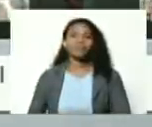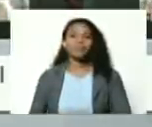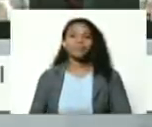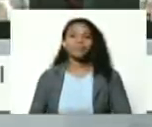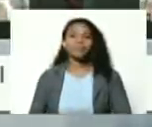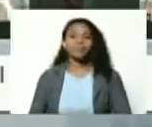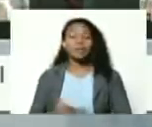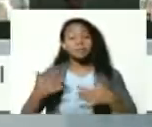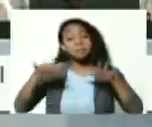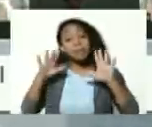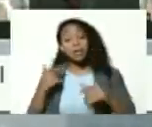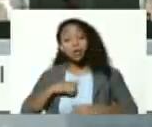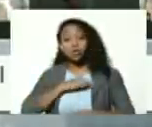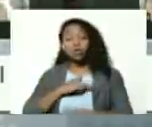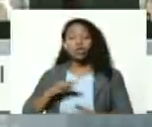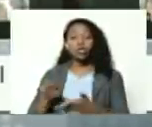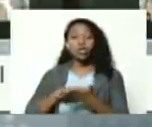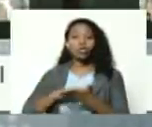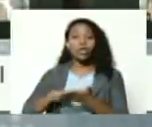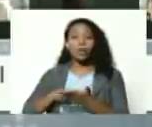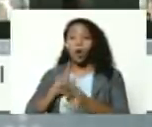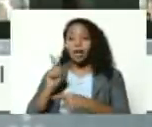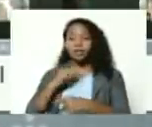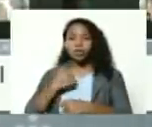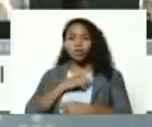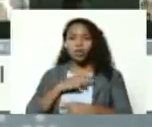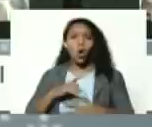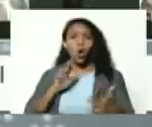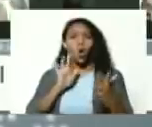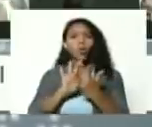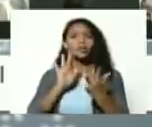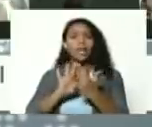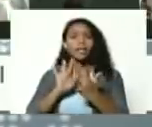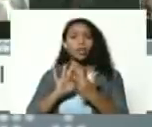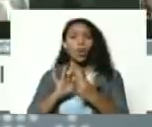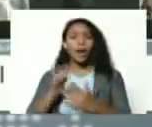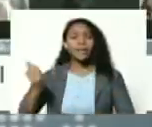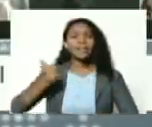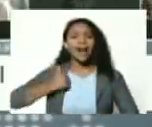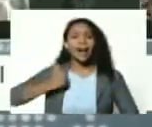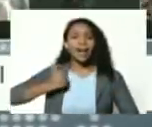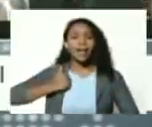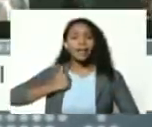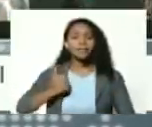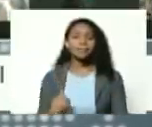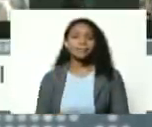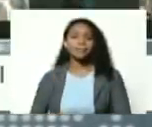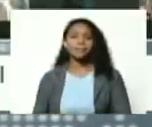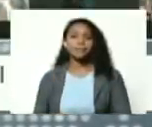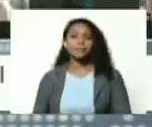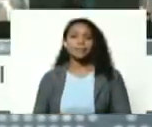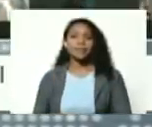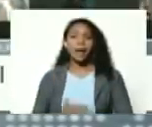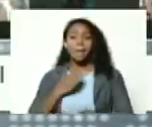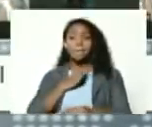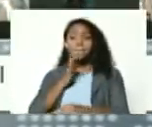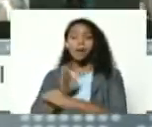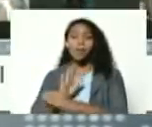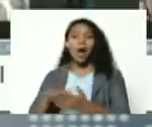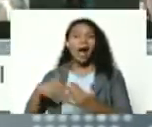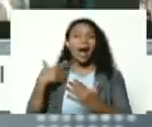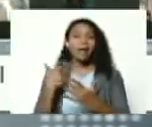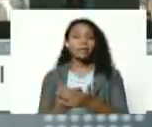mientras resolvemos eso vamos a conectarnos en Canadá vamos hasta Canadá